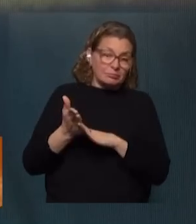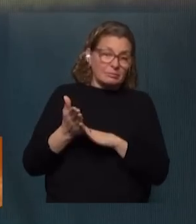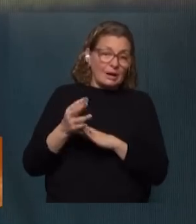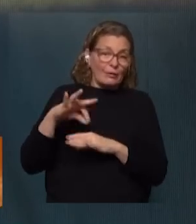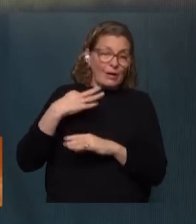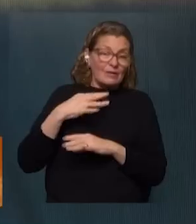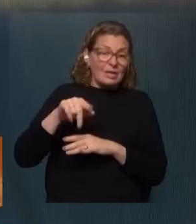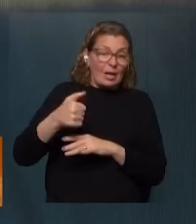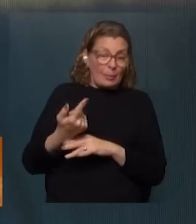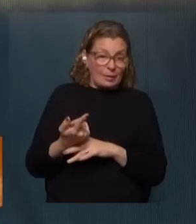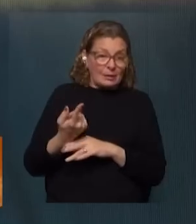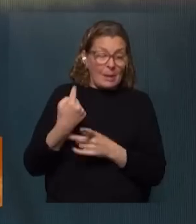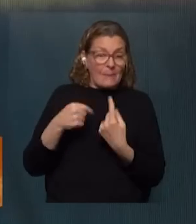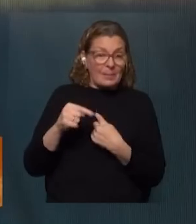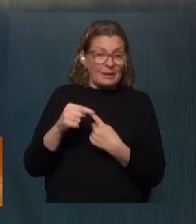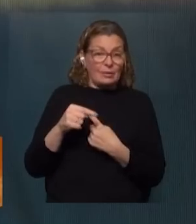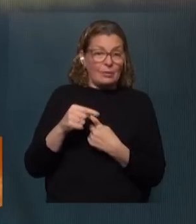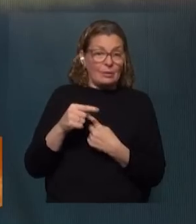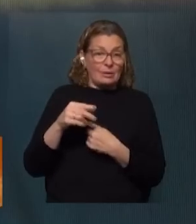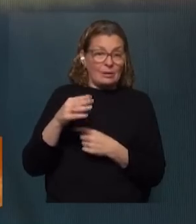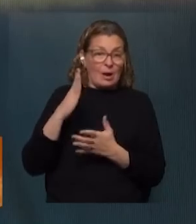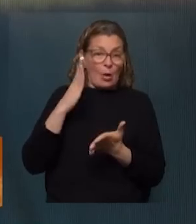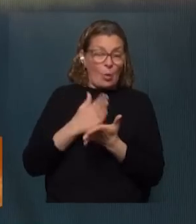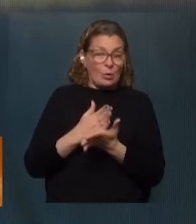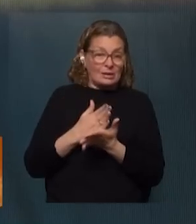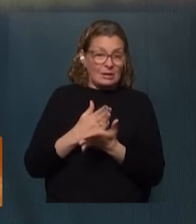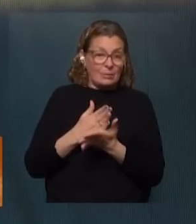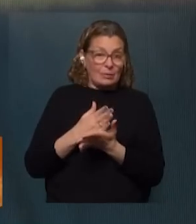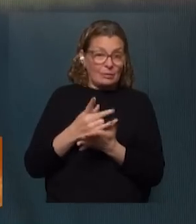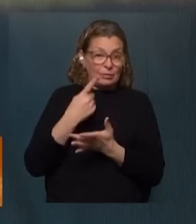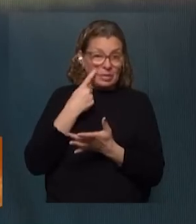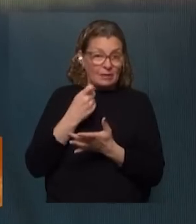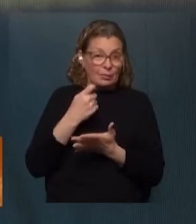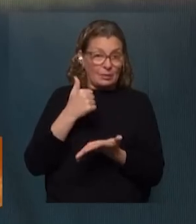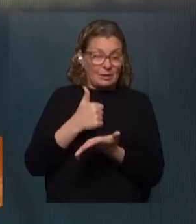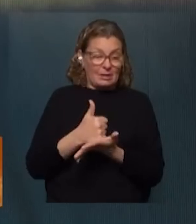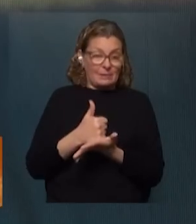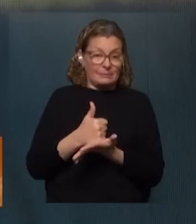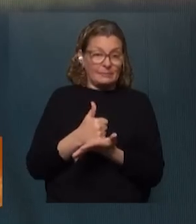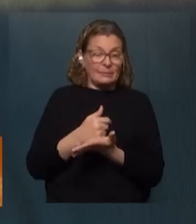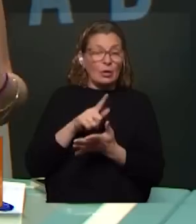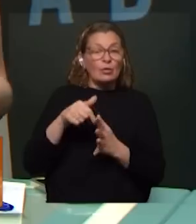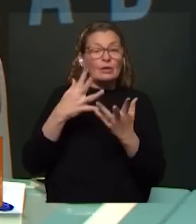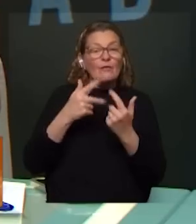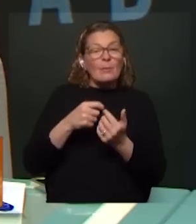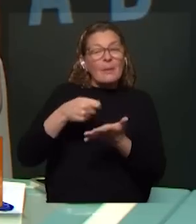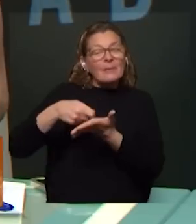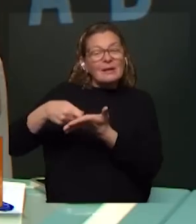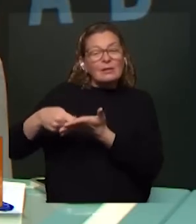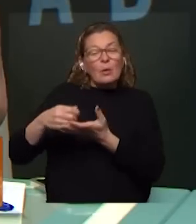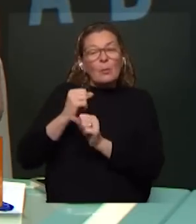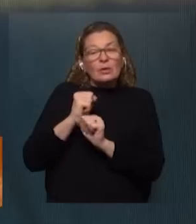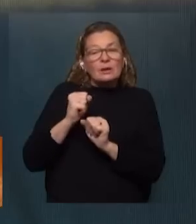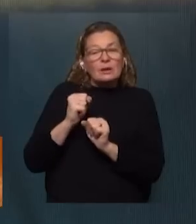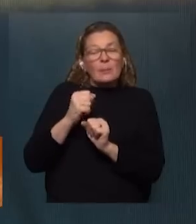vida después de eso pero lamentablemente es la última etapa de la vida y eso hay que tener muy presente ¿y qué otras formas de financiación podrían ser por